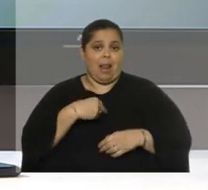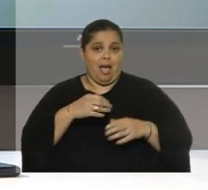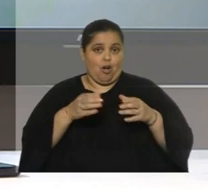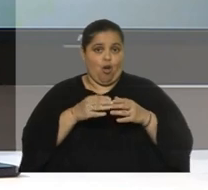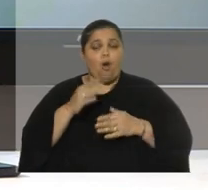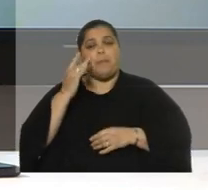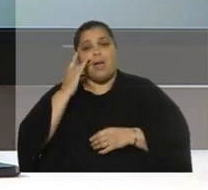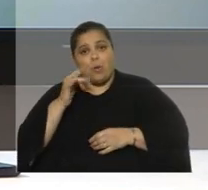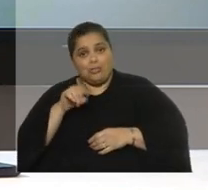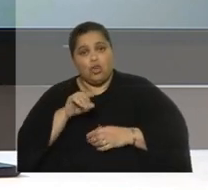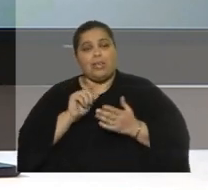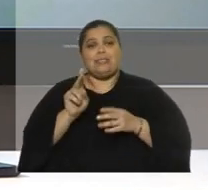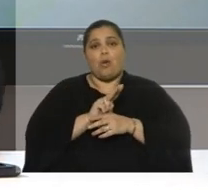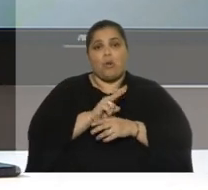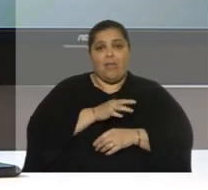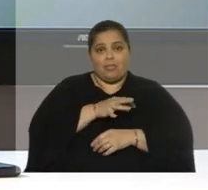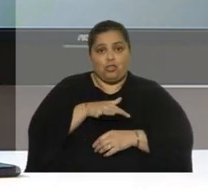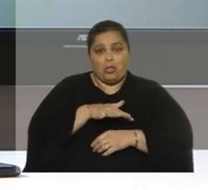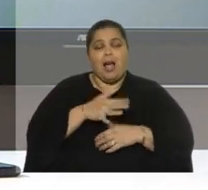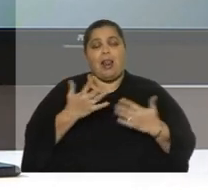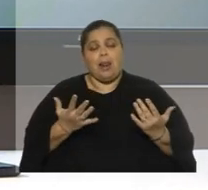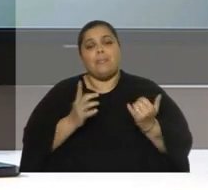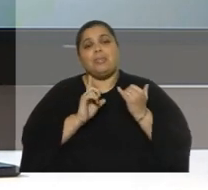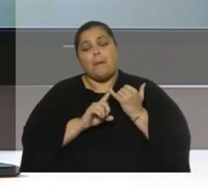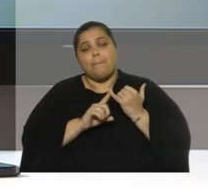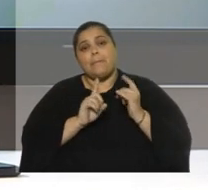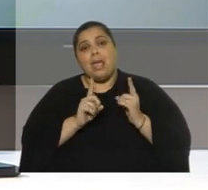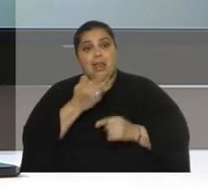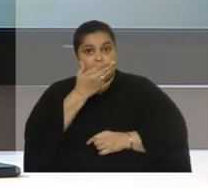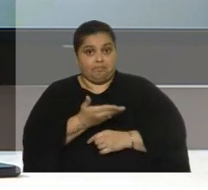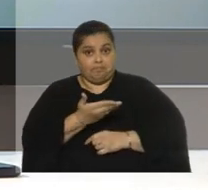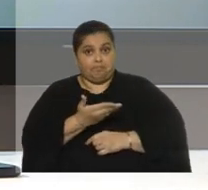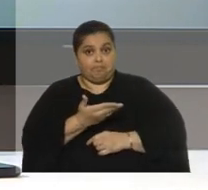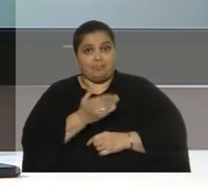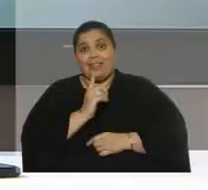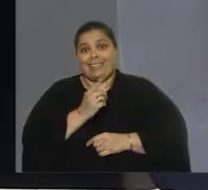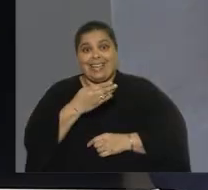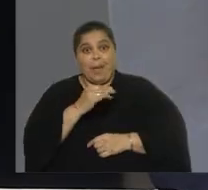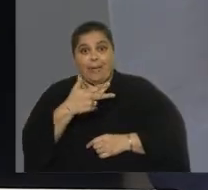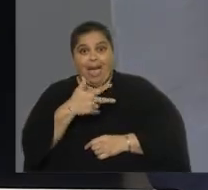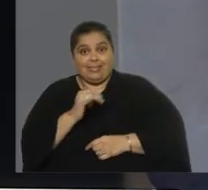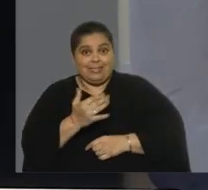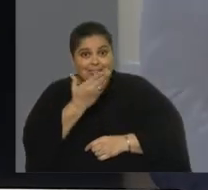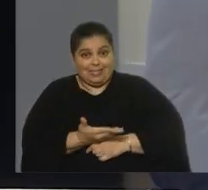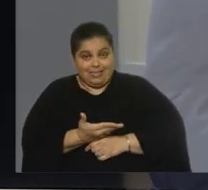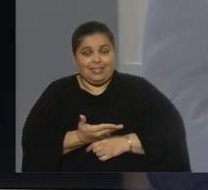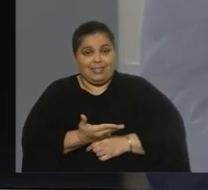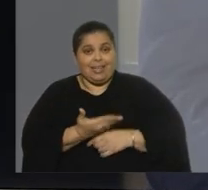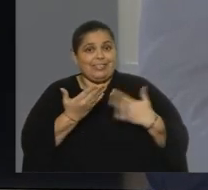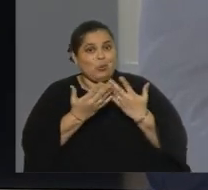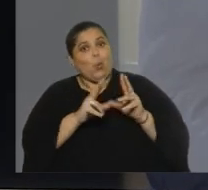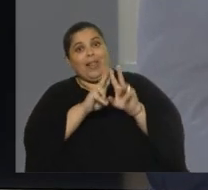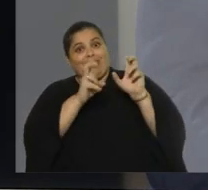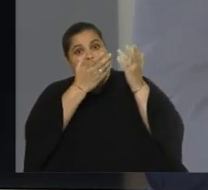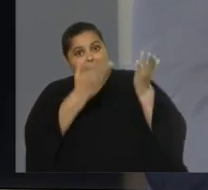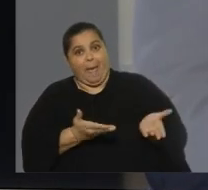educación y la seguridad social. La propia Graciela Bianchi es concretamente todo un tema.